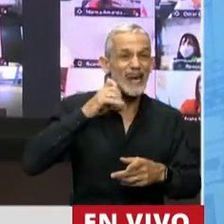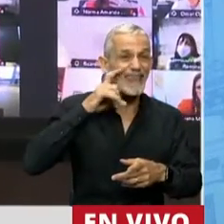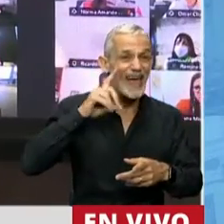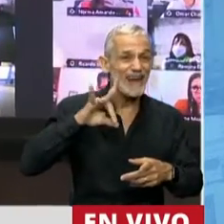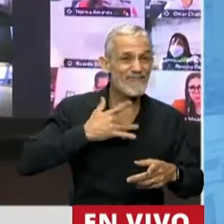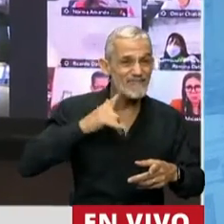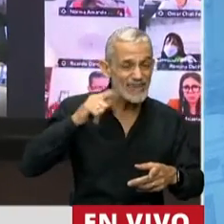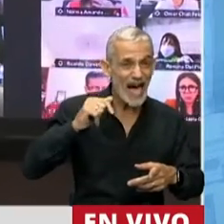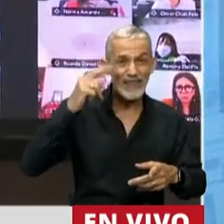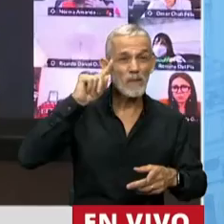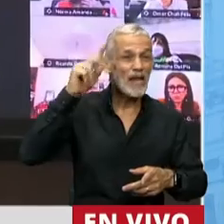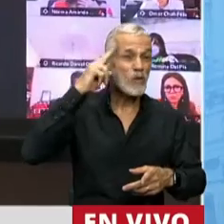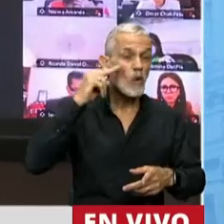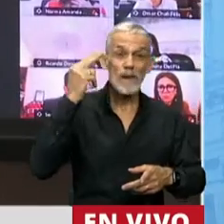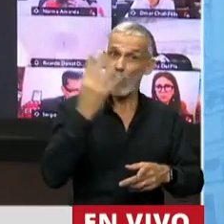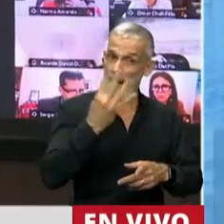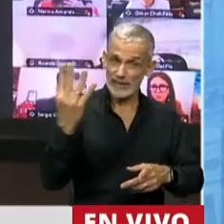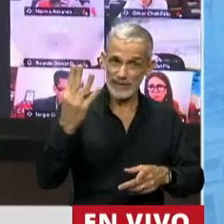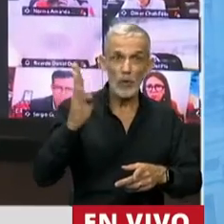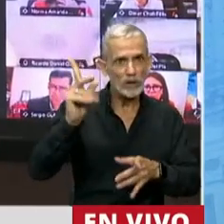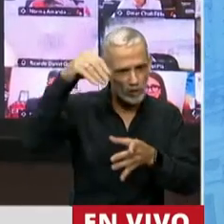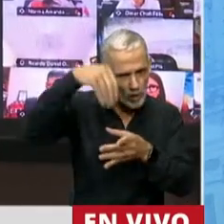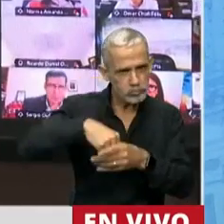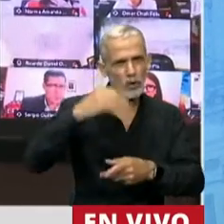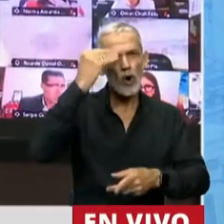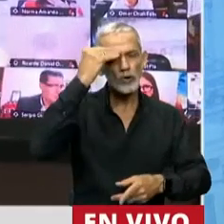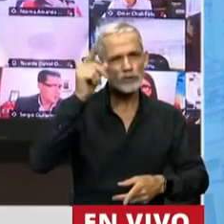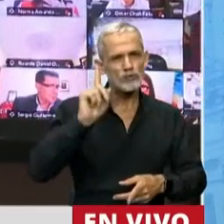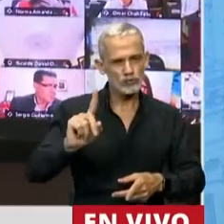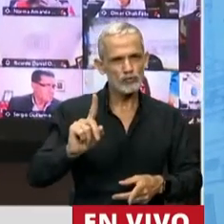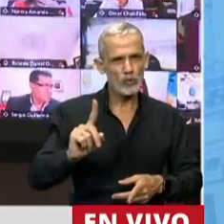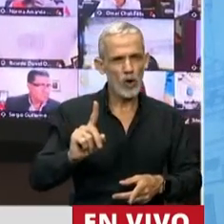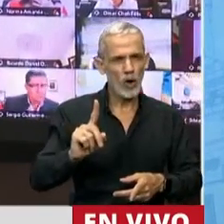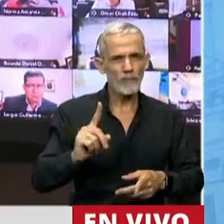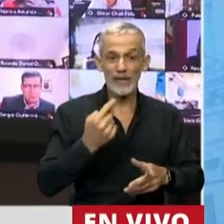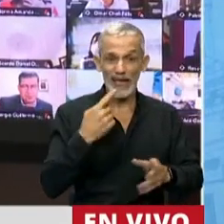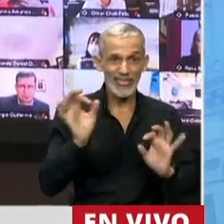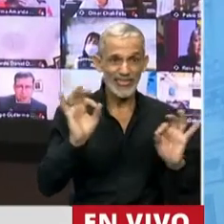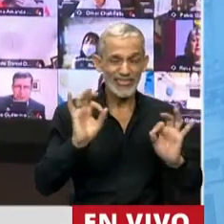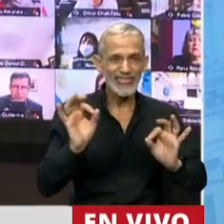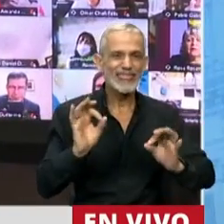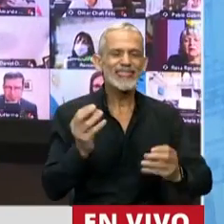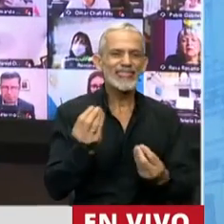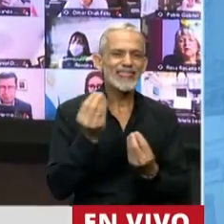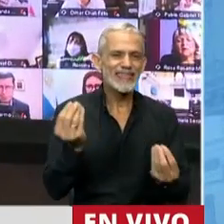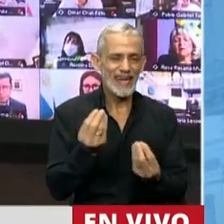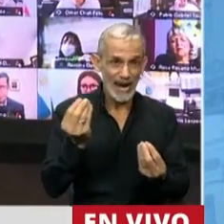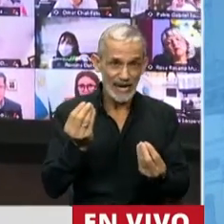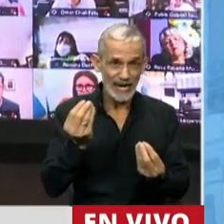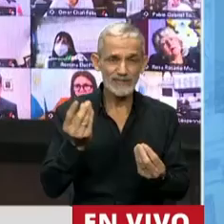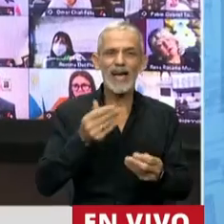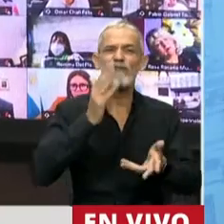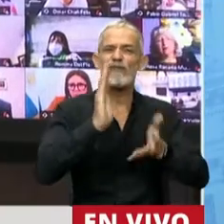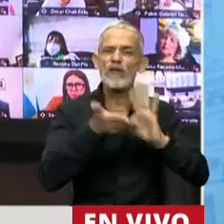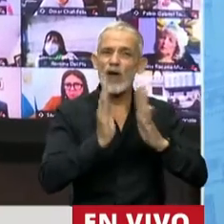1944, que es integrante de la Constitución, menciona o define la